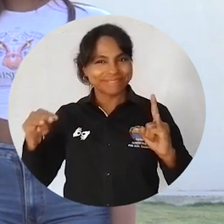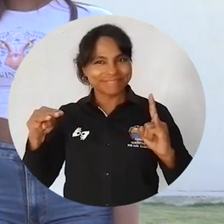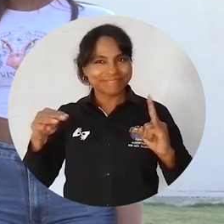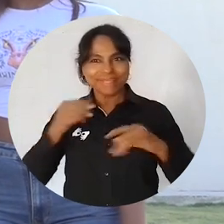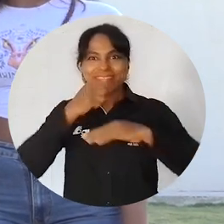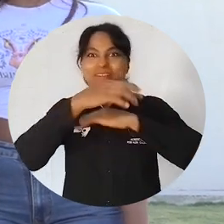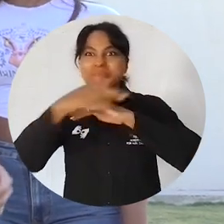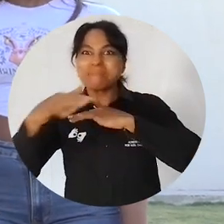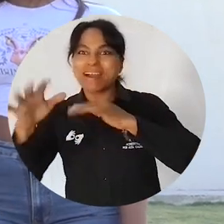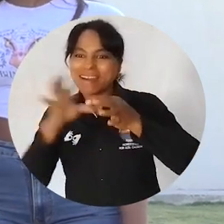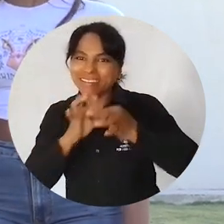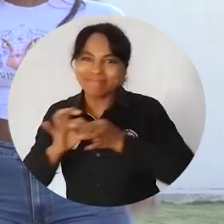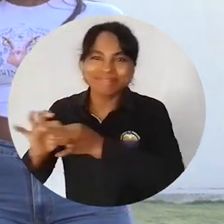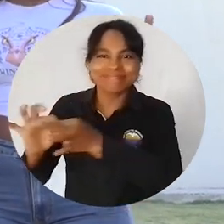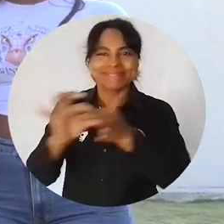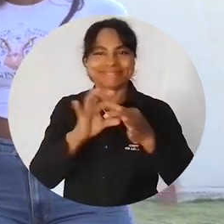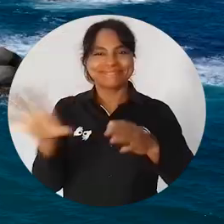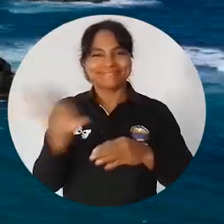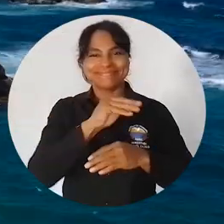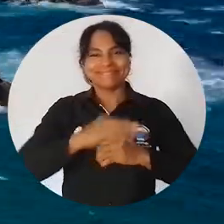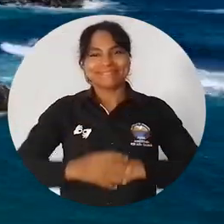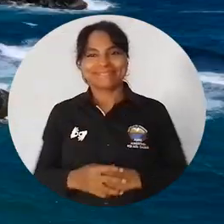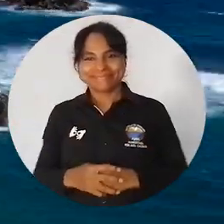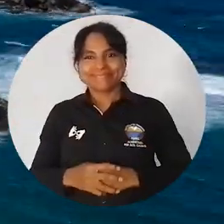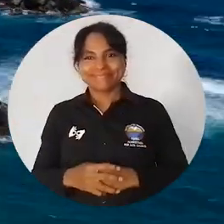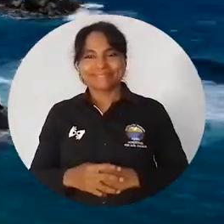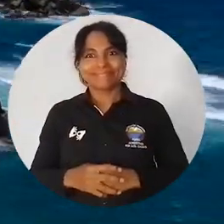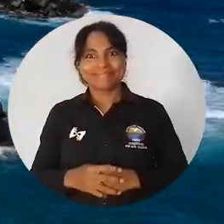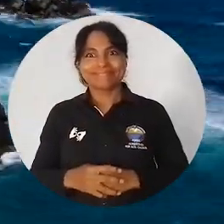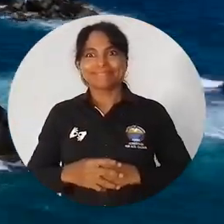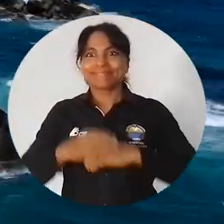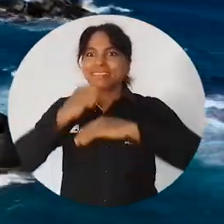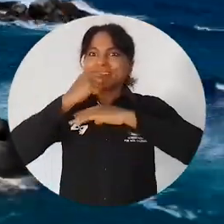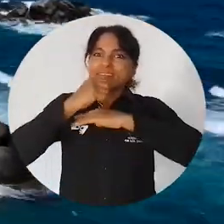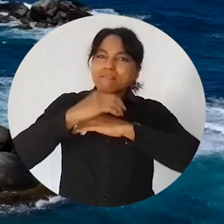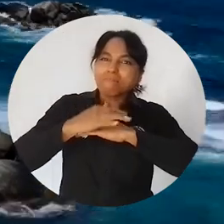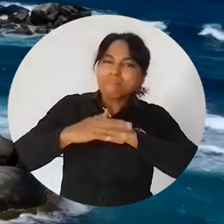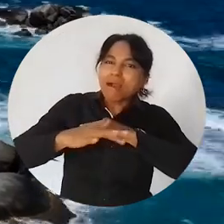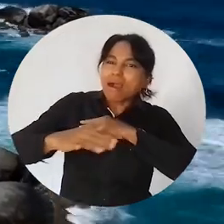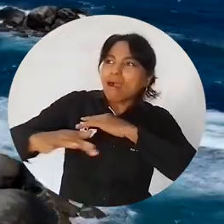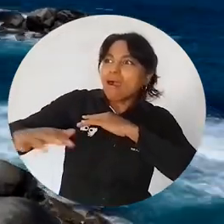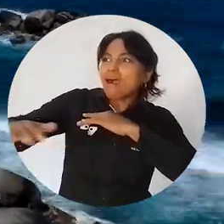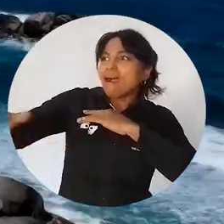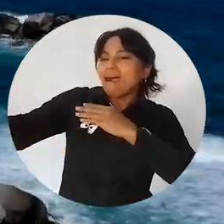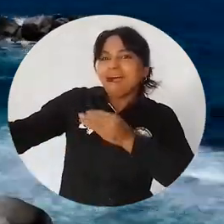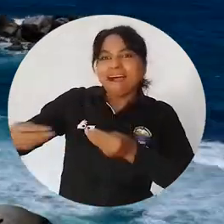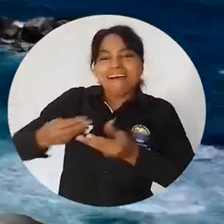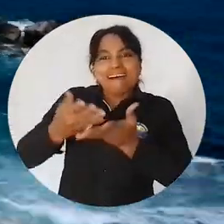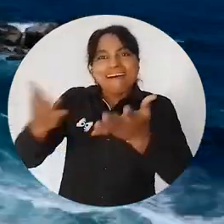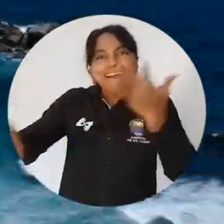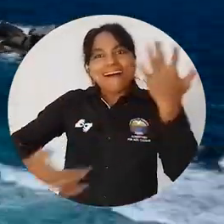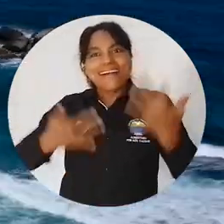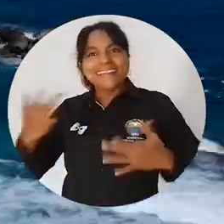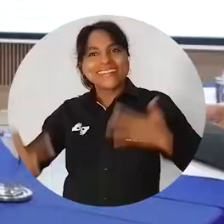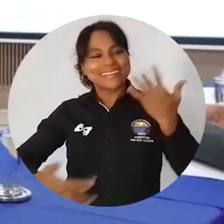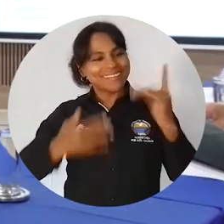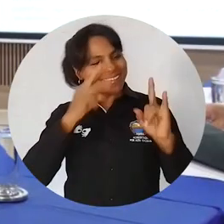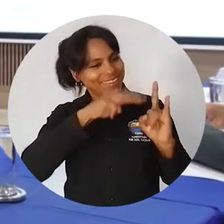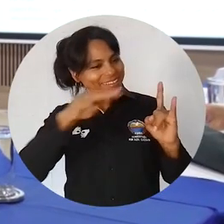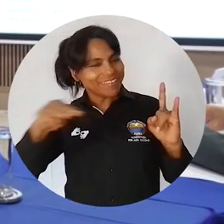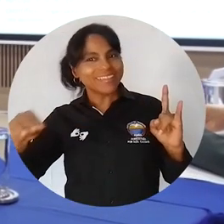En Unimagdalena, ¡el mar nos une! Así como la inmensidad del mar es la alegría en la comunidad de Unimagdalena,